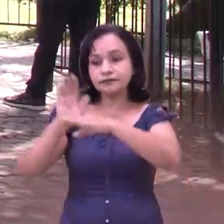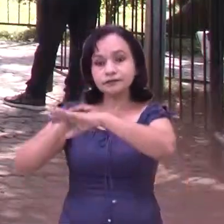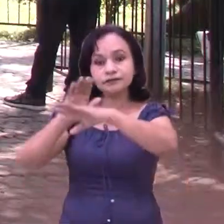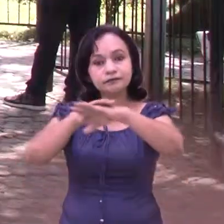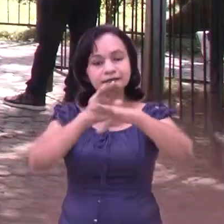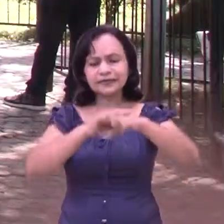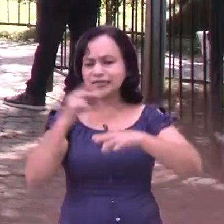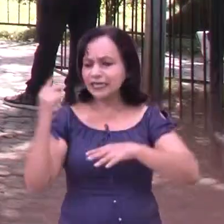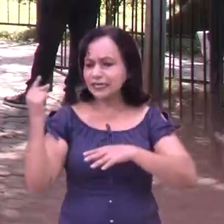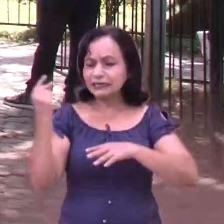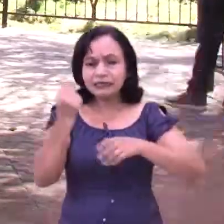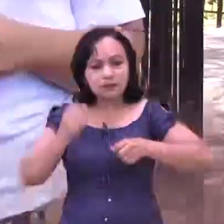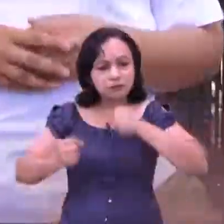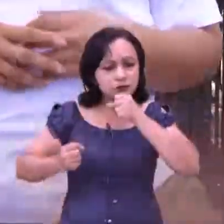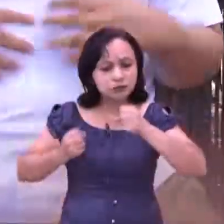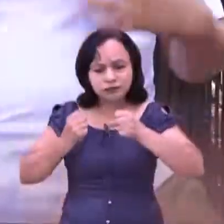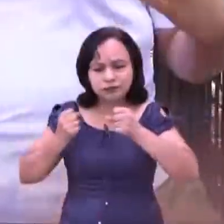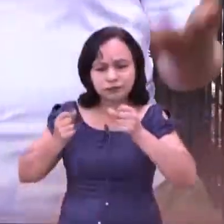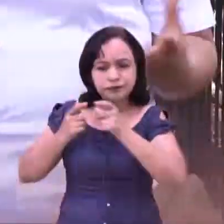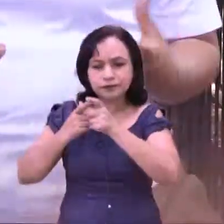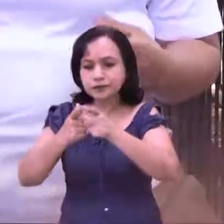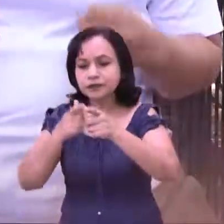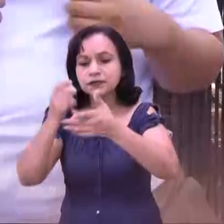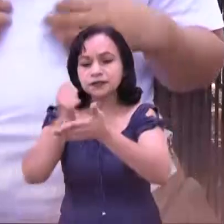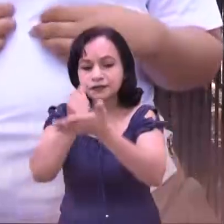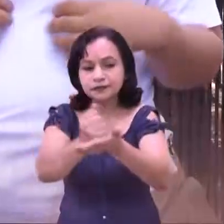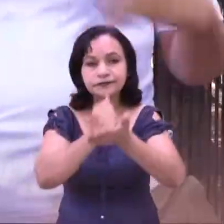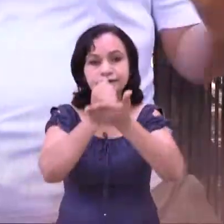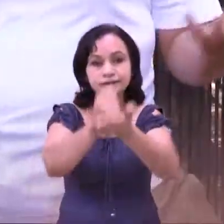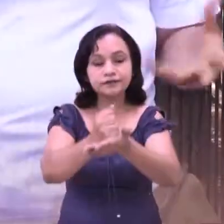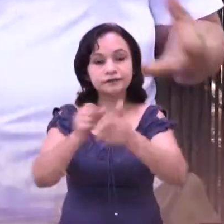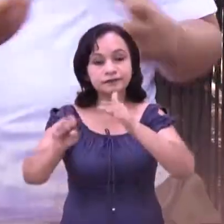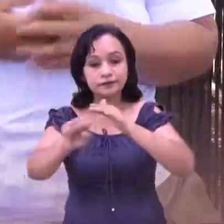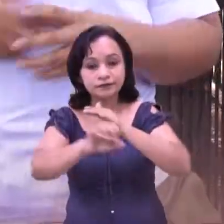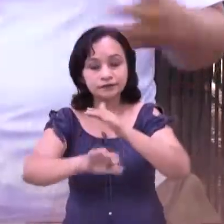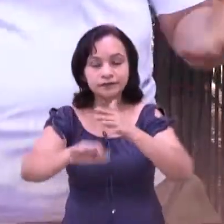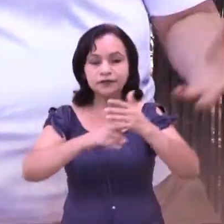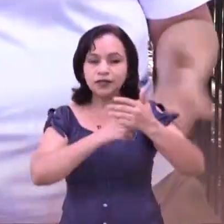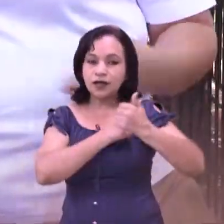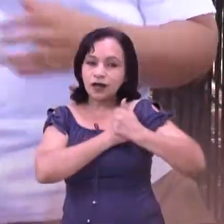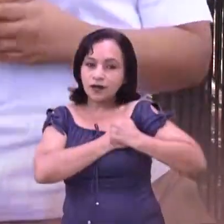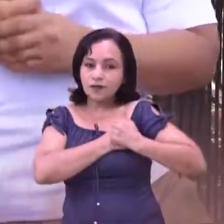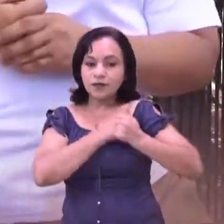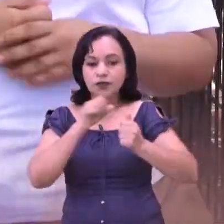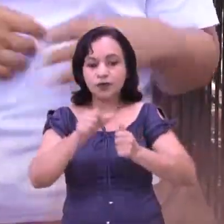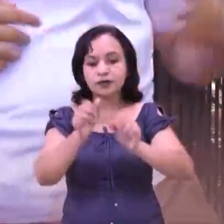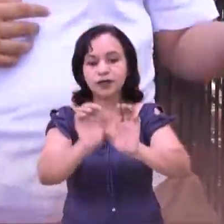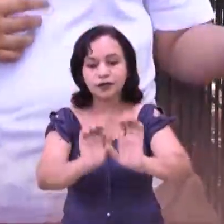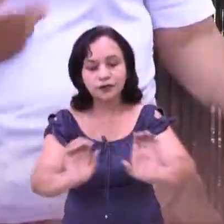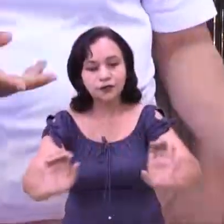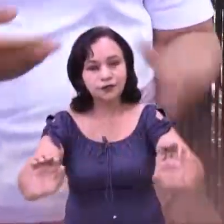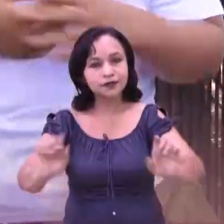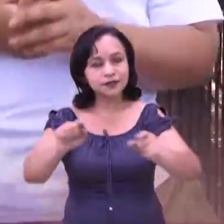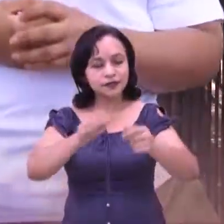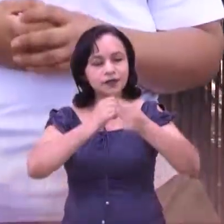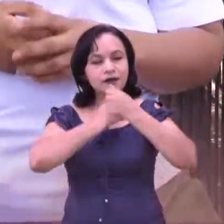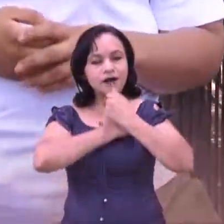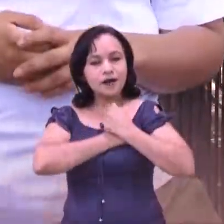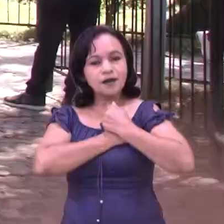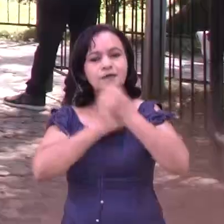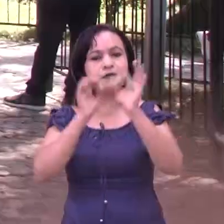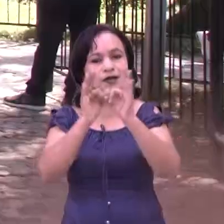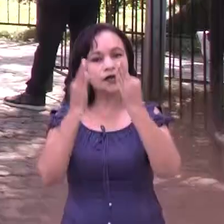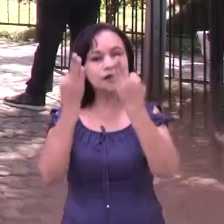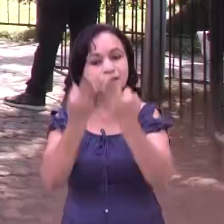inmediatamente ellos acuden porque hay algo más social, hay un amor hacia los niños que están ahí, amor hacia las familias que están